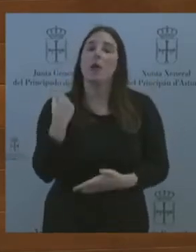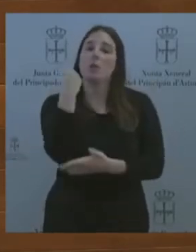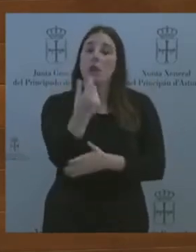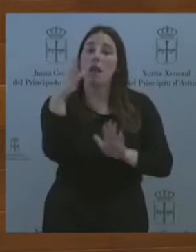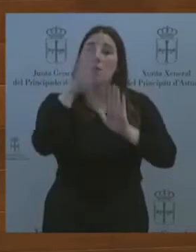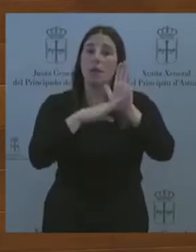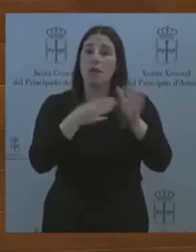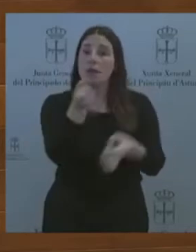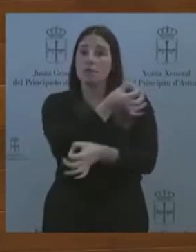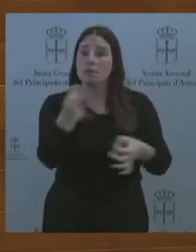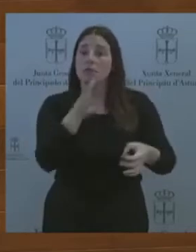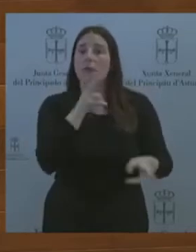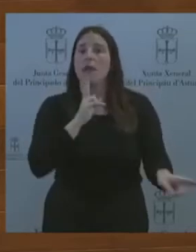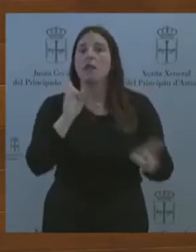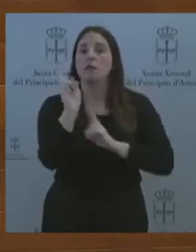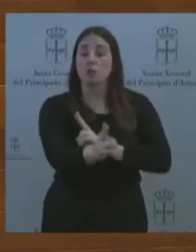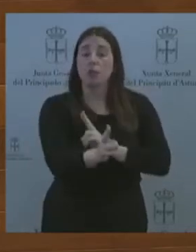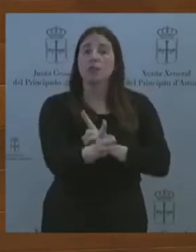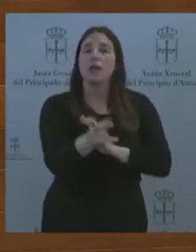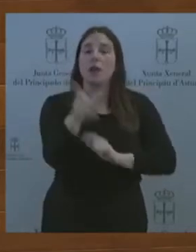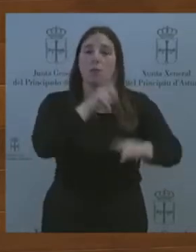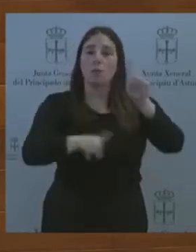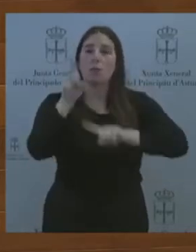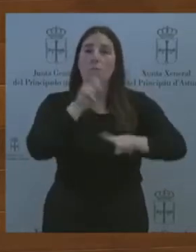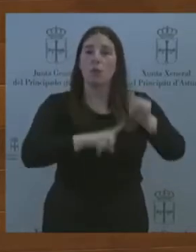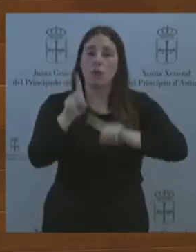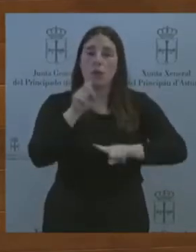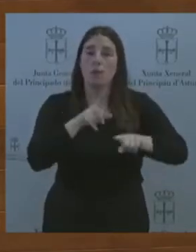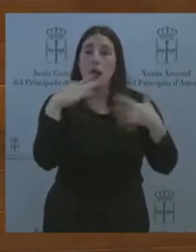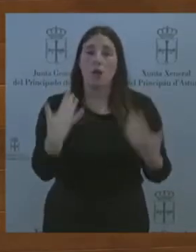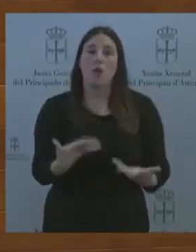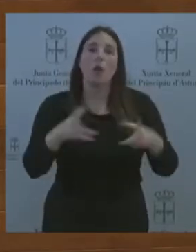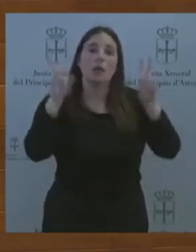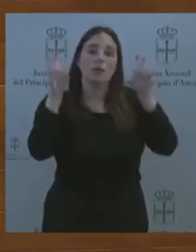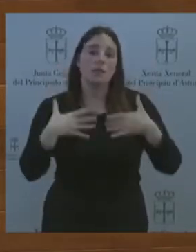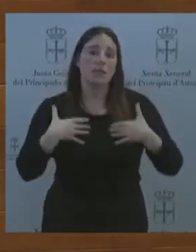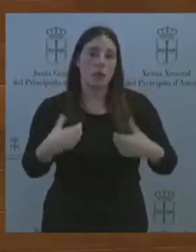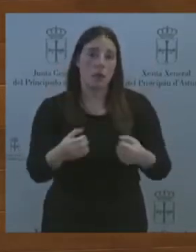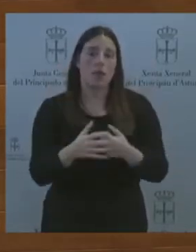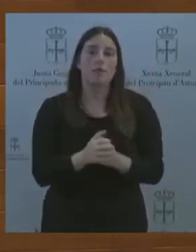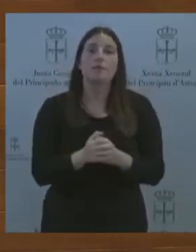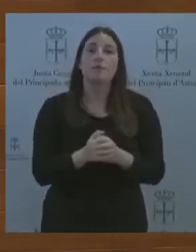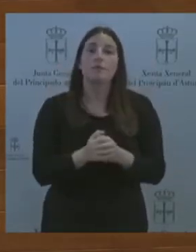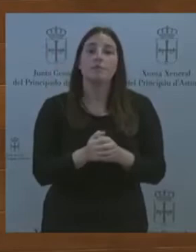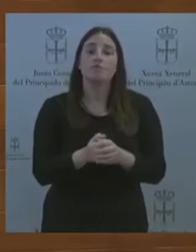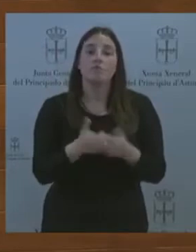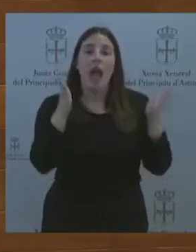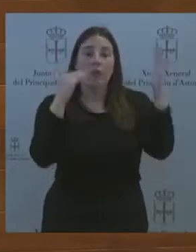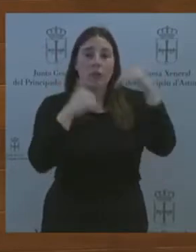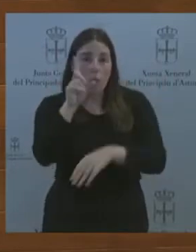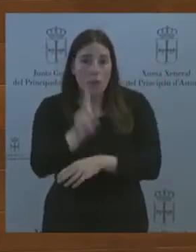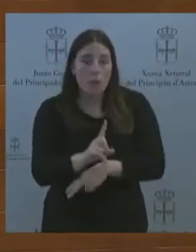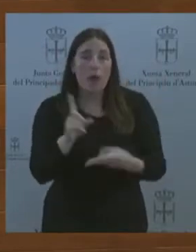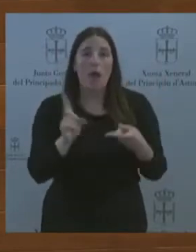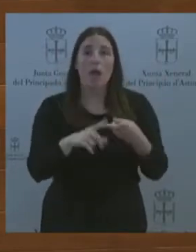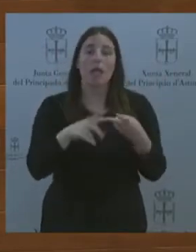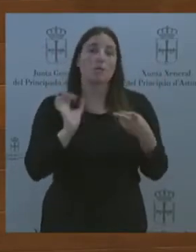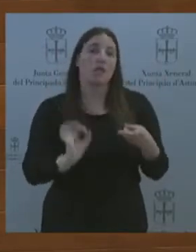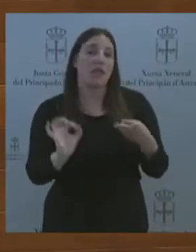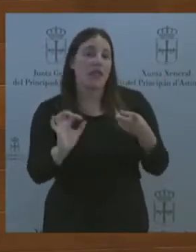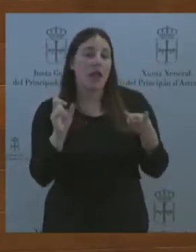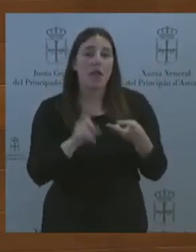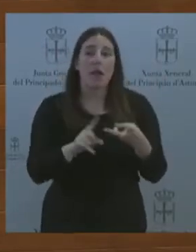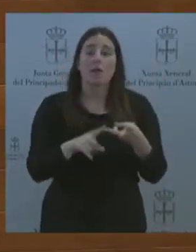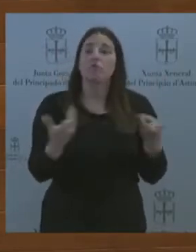problemática existente en materia de salud, tanto atención primaria, atención especializada, intervenciones quirúrgicas,